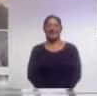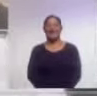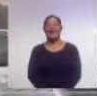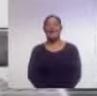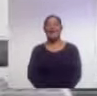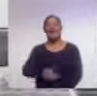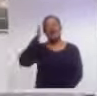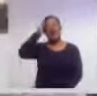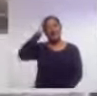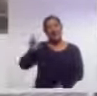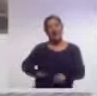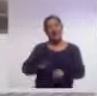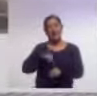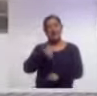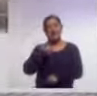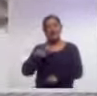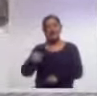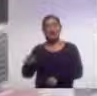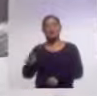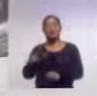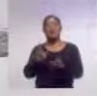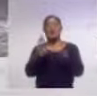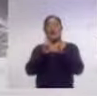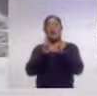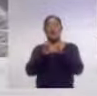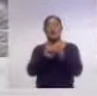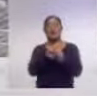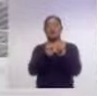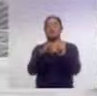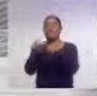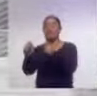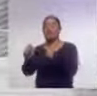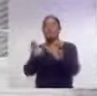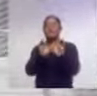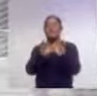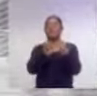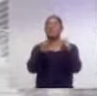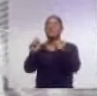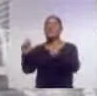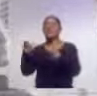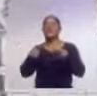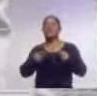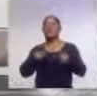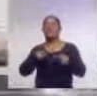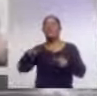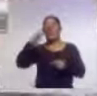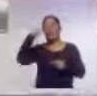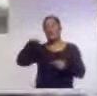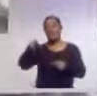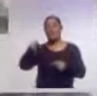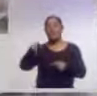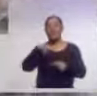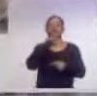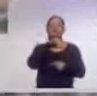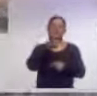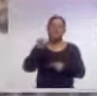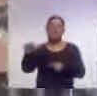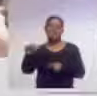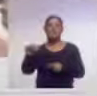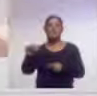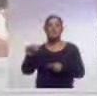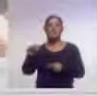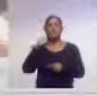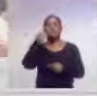Encabeza el gobernador Marco Mena la entrega de credenciales y certificaciones a facilitadores de mecanismos alternativos de